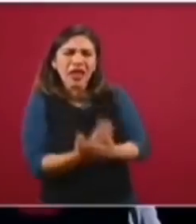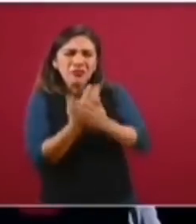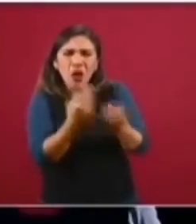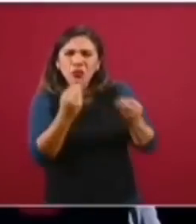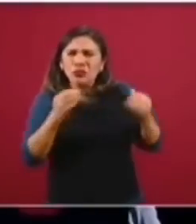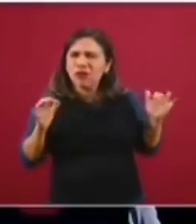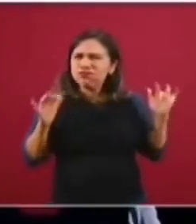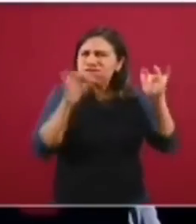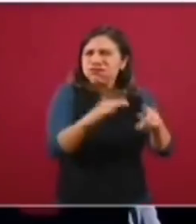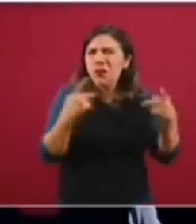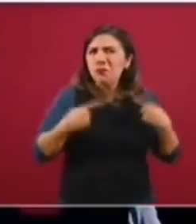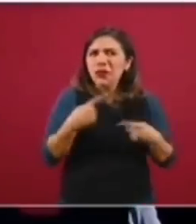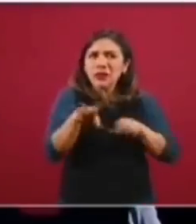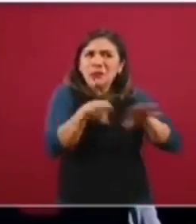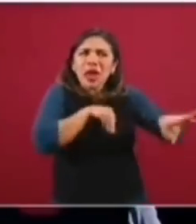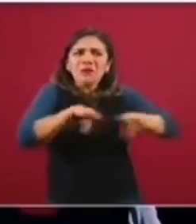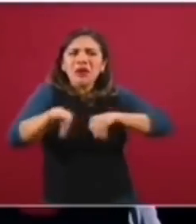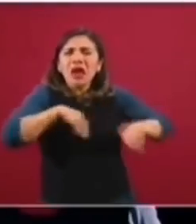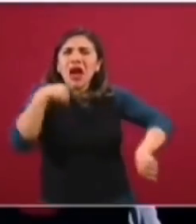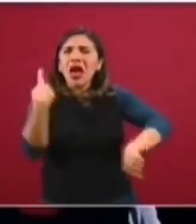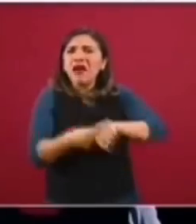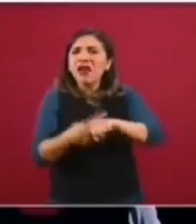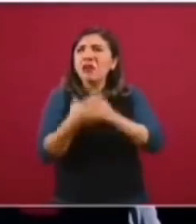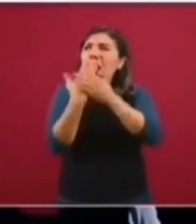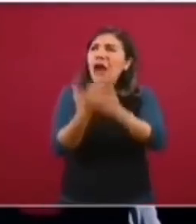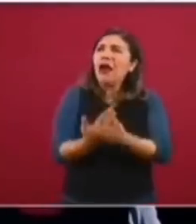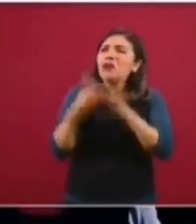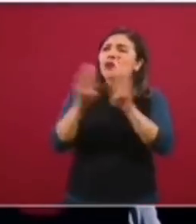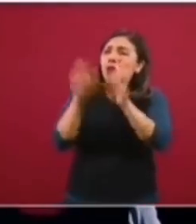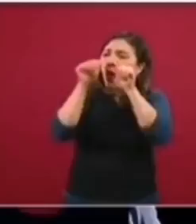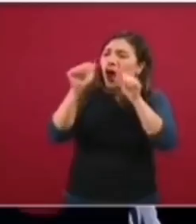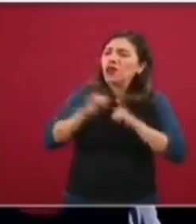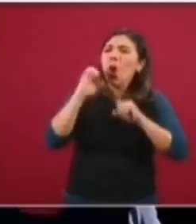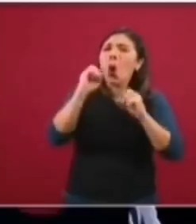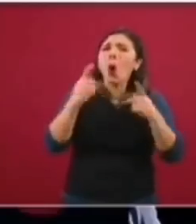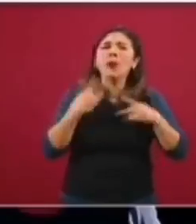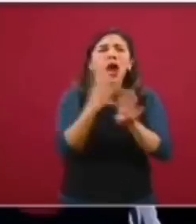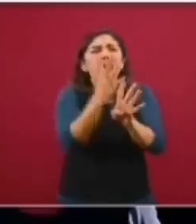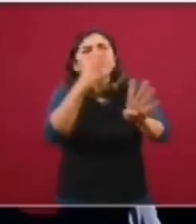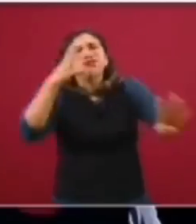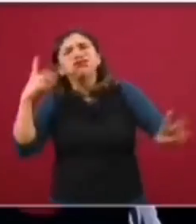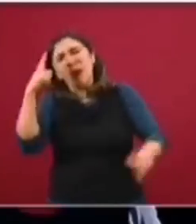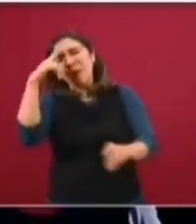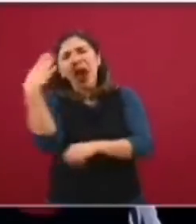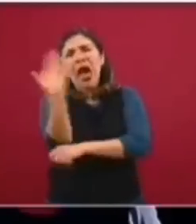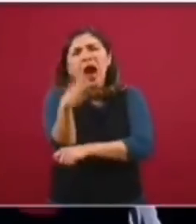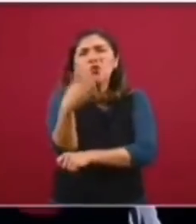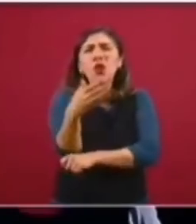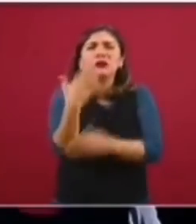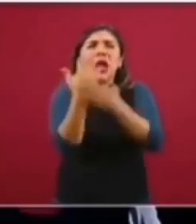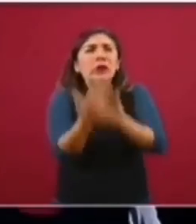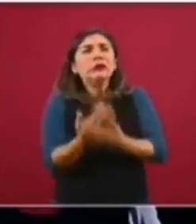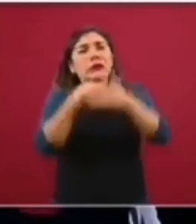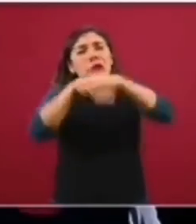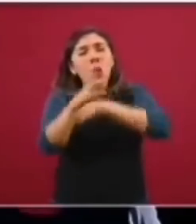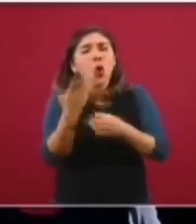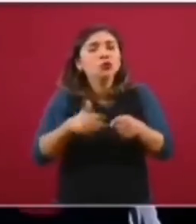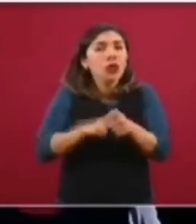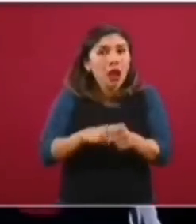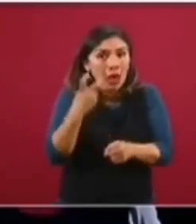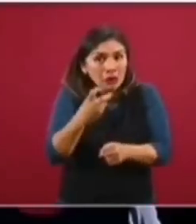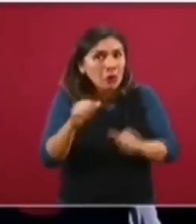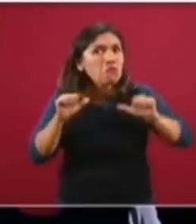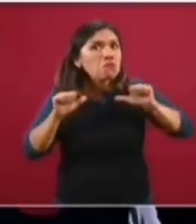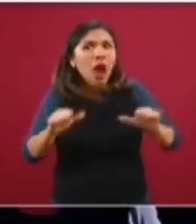personas con COVID esperando tener una cama o de filas interminables de ambulancias intentando entrar a un hospital. Eso no ha